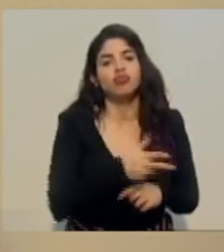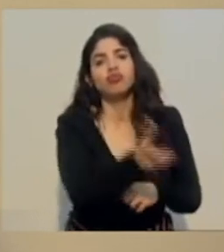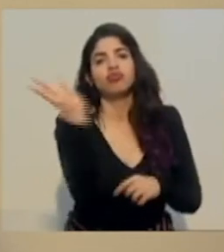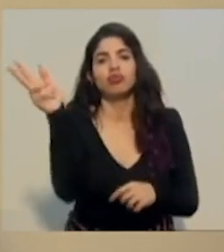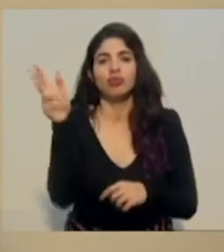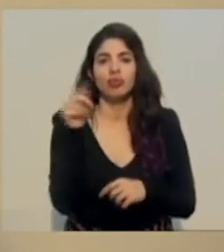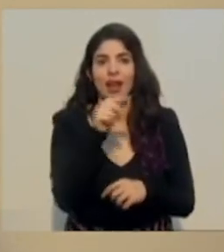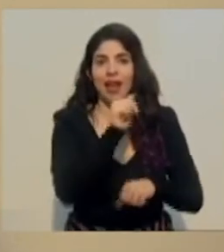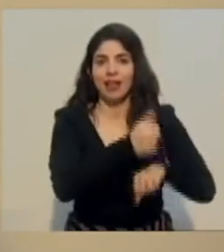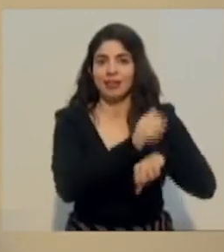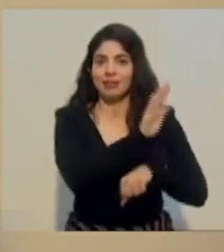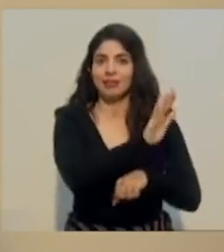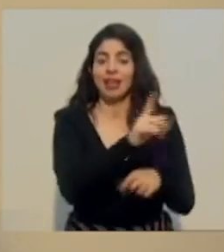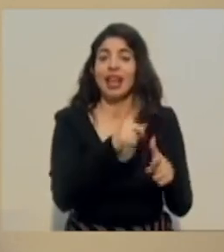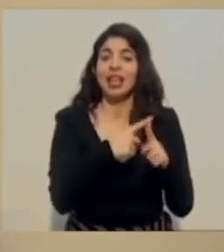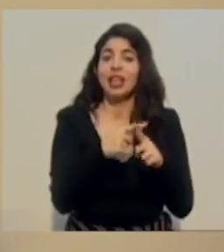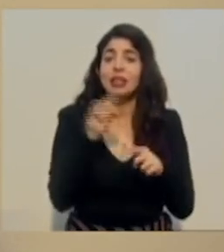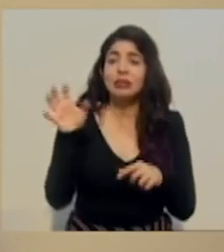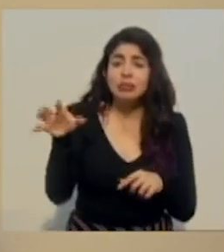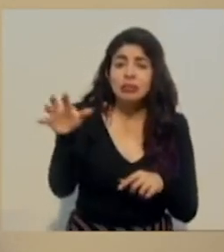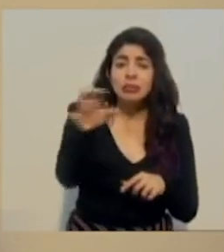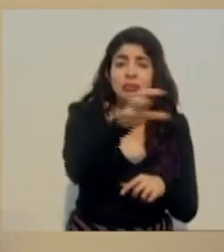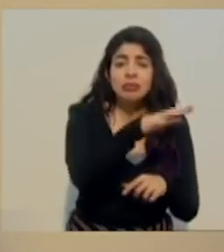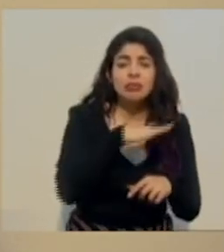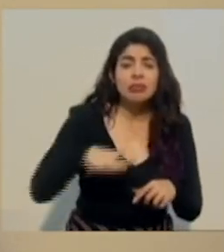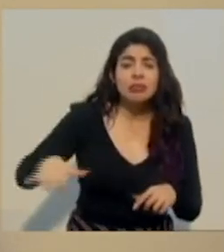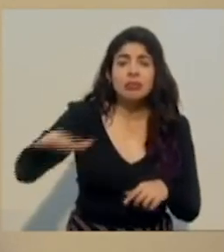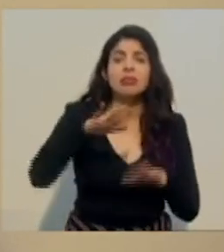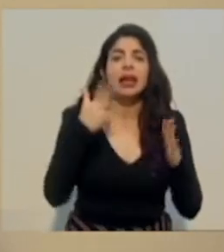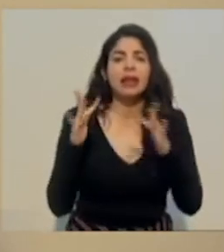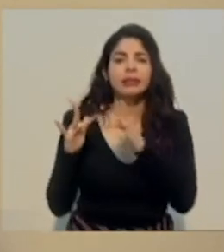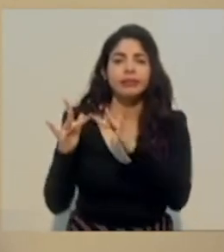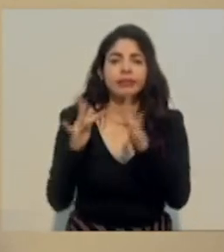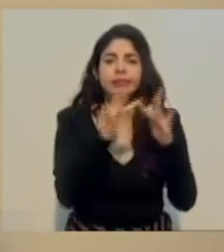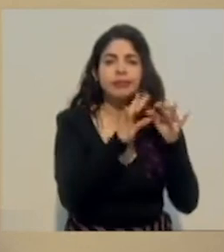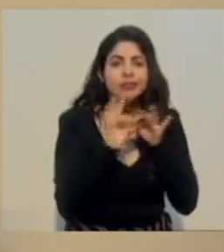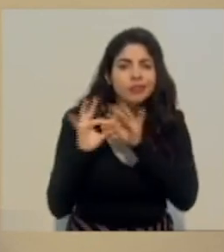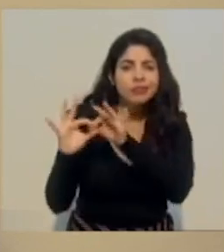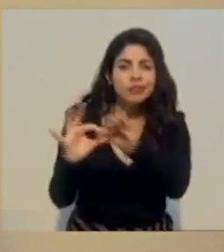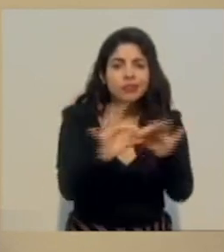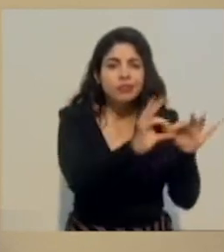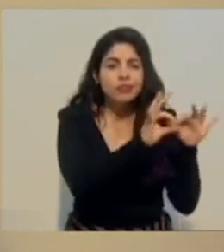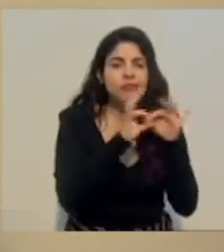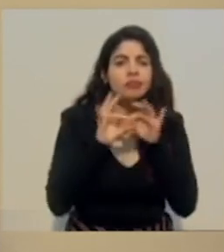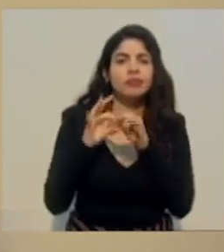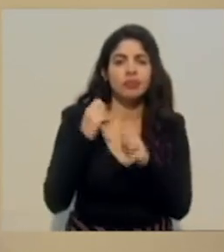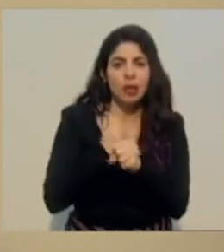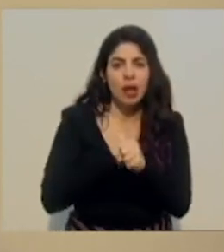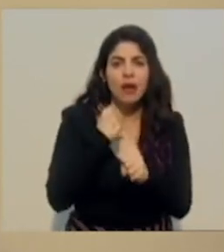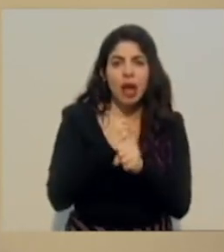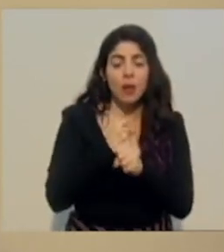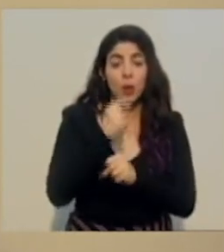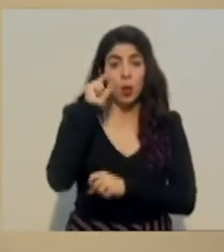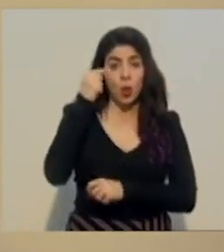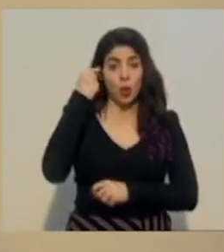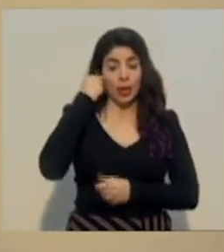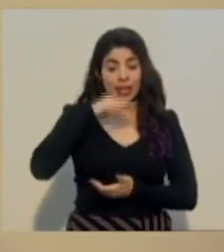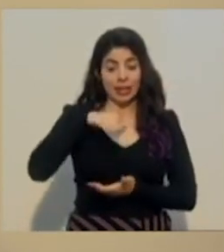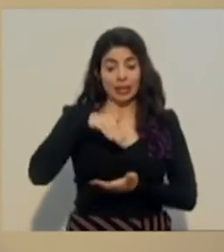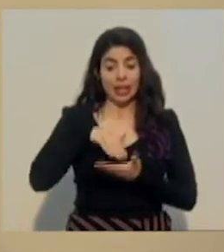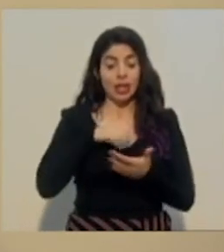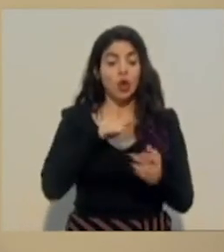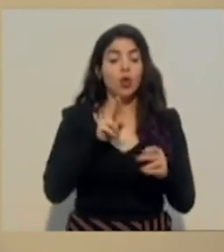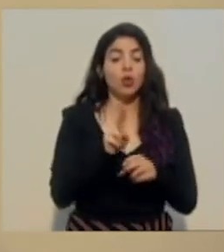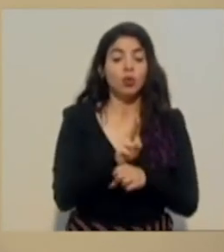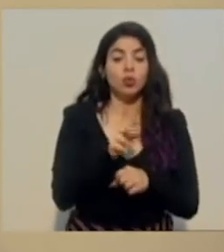ancho, lo que vamos a hacer es un trabajo de interconexión. El gobierno central, a través del IFAN, el primer paso